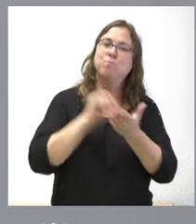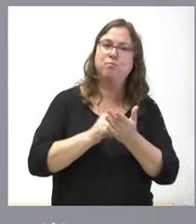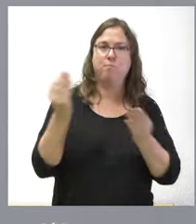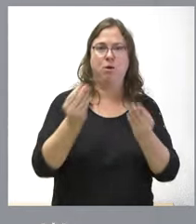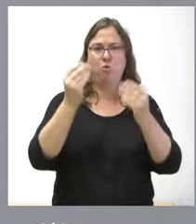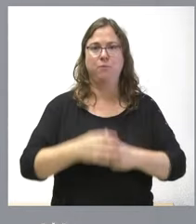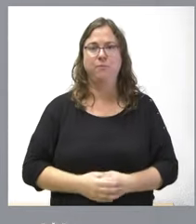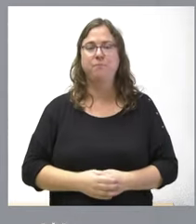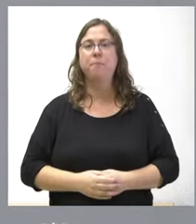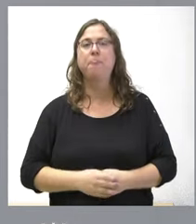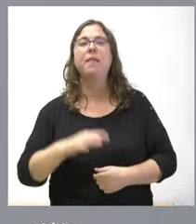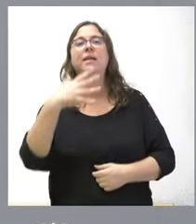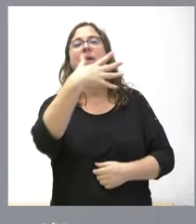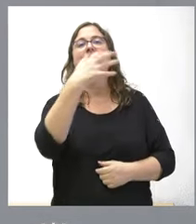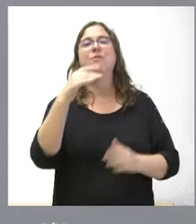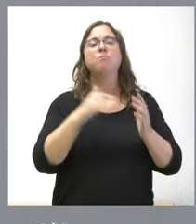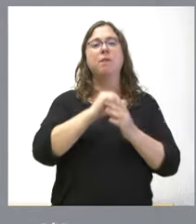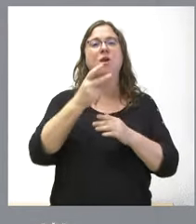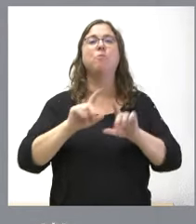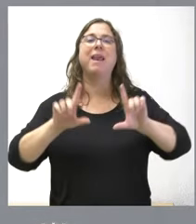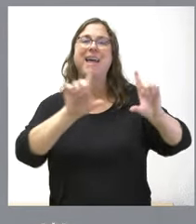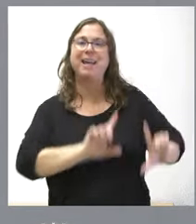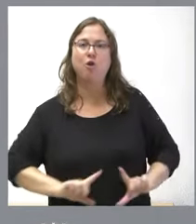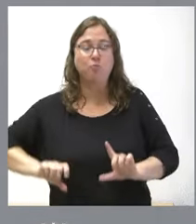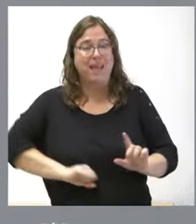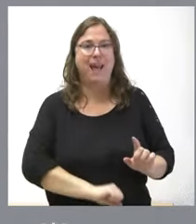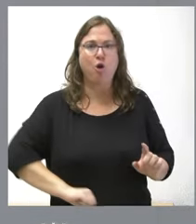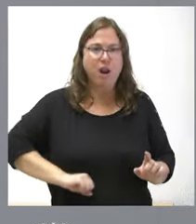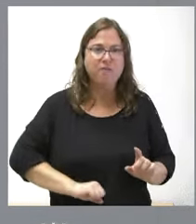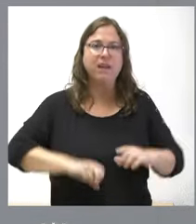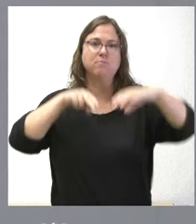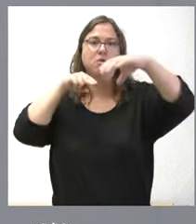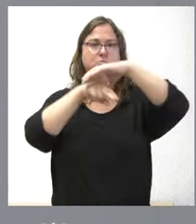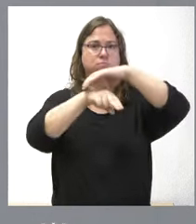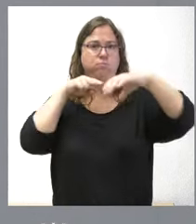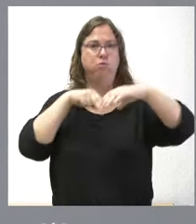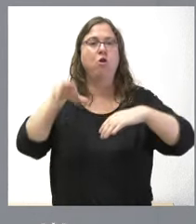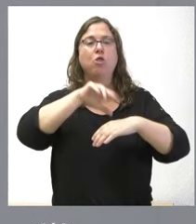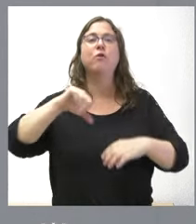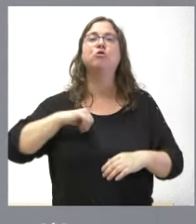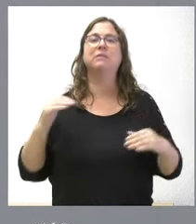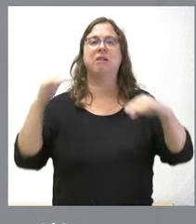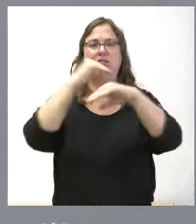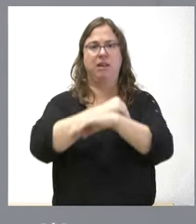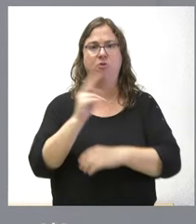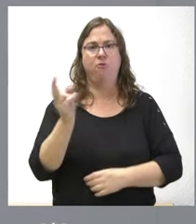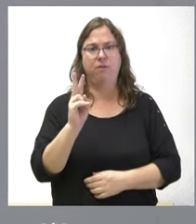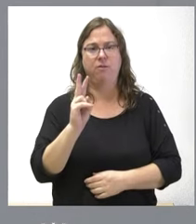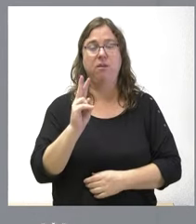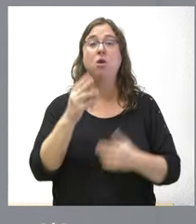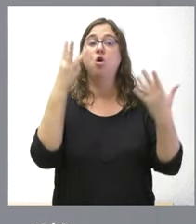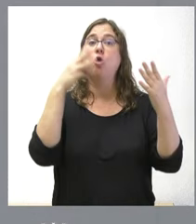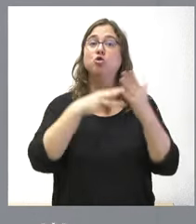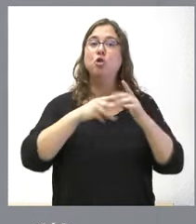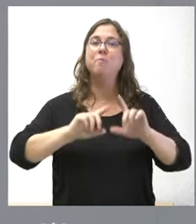Medio millón de euros para realizar ecografías y resonancias magnéticas a pacientes en el Hospital Clínico de Valladolid. Se trata de 8.000